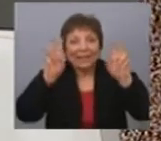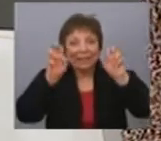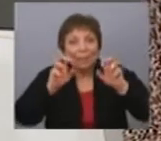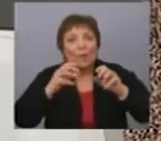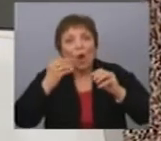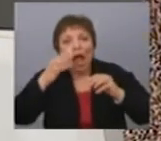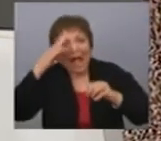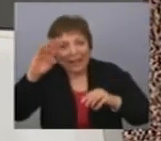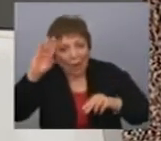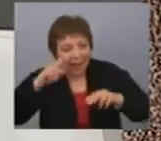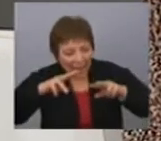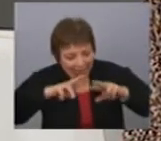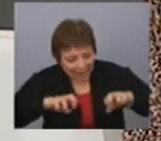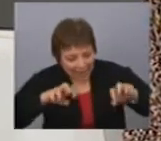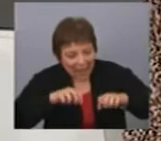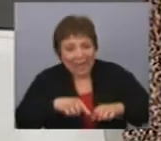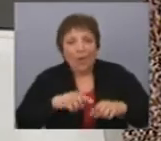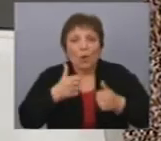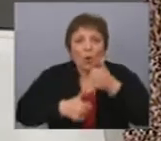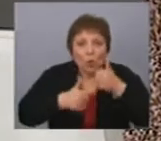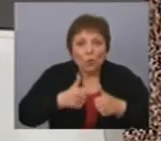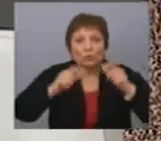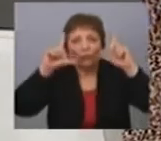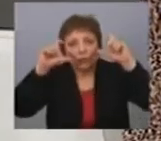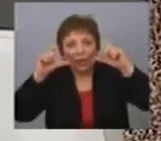y también un concurso nacional para niños de fotografía.